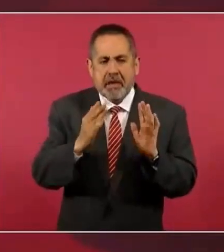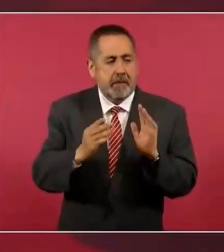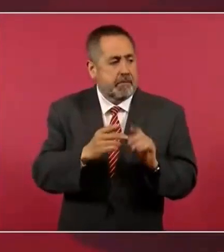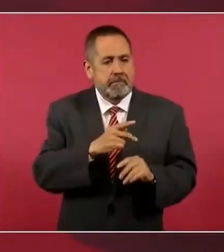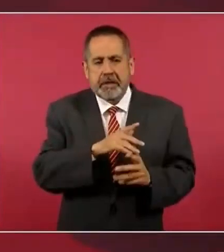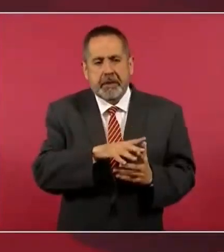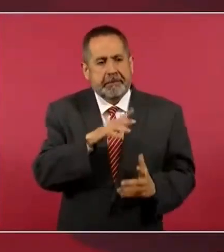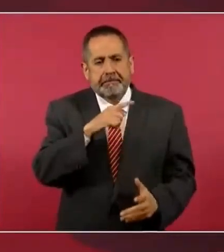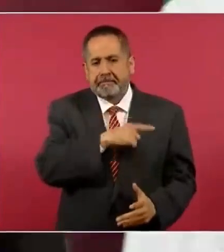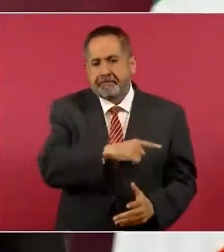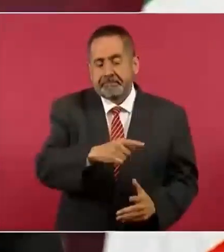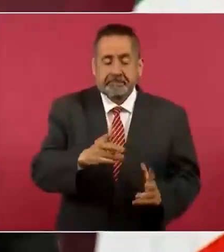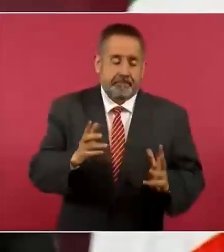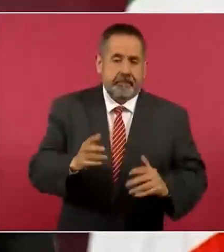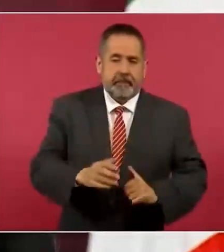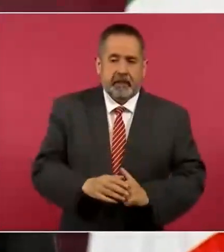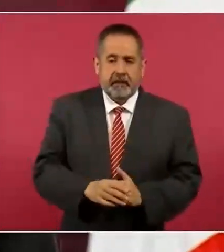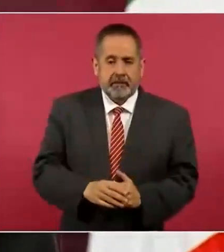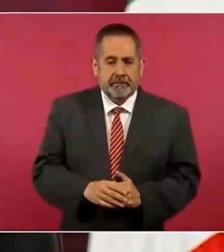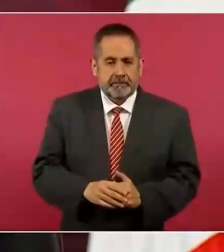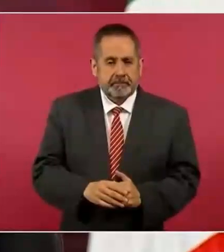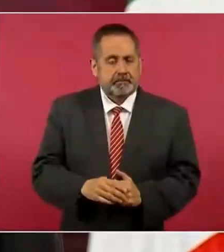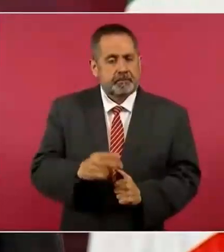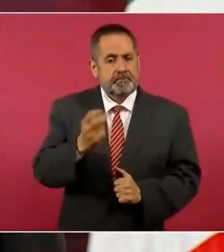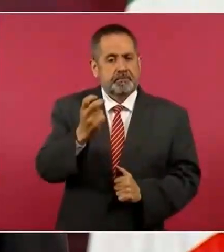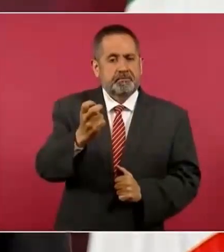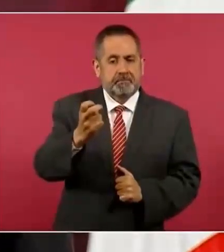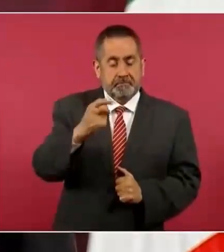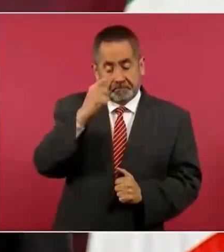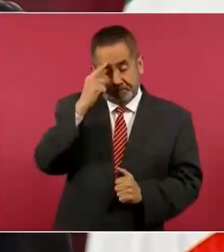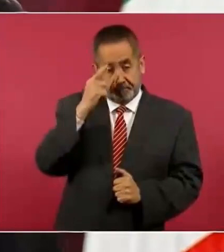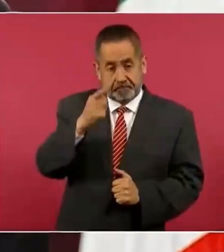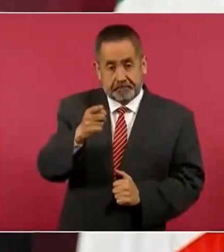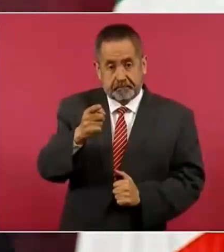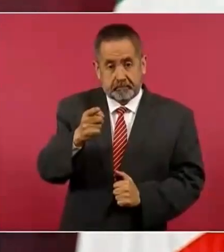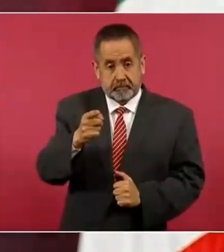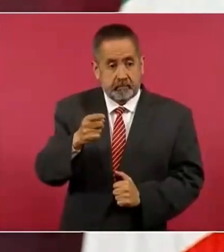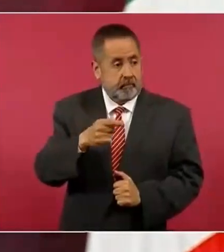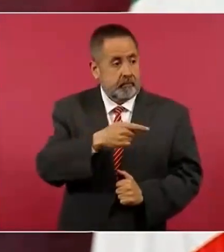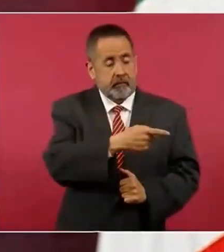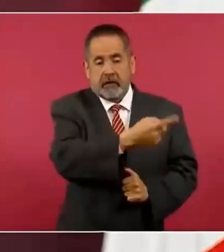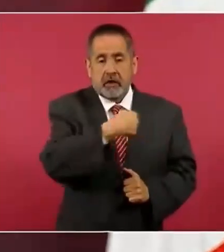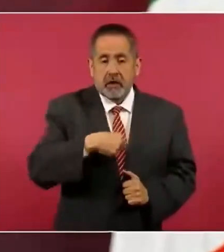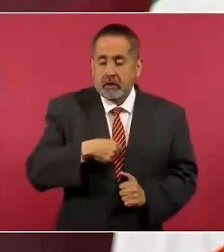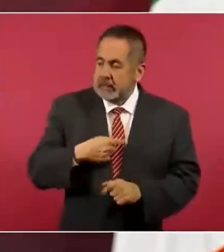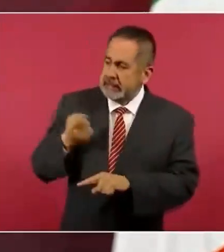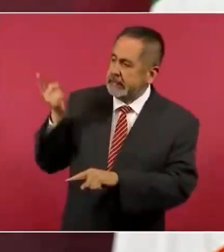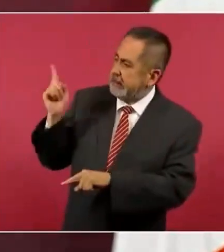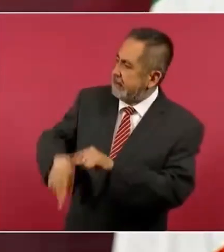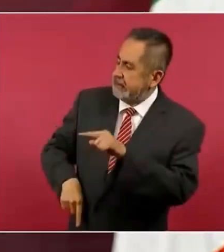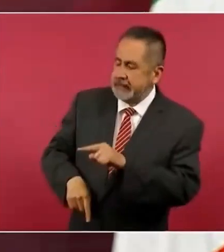que por eso no han podido con nosotros